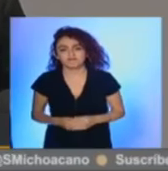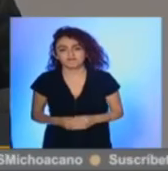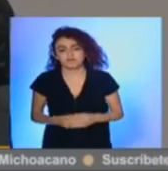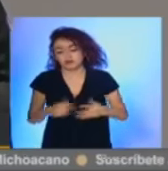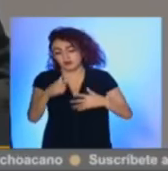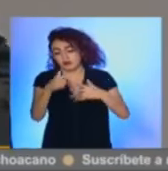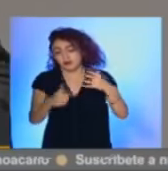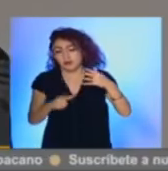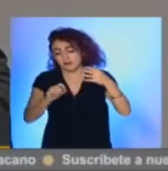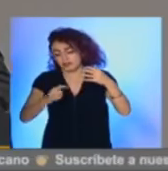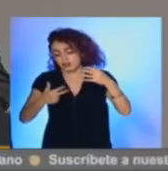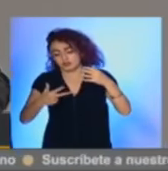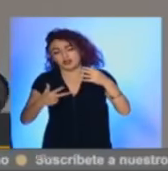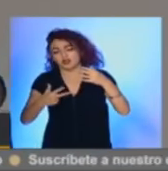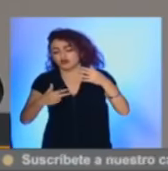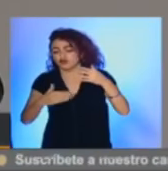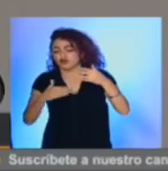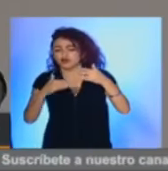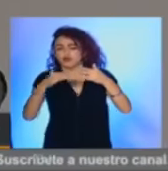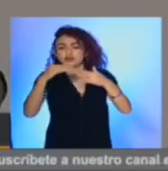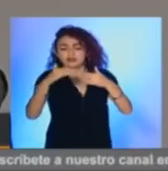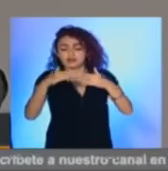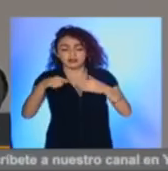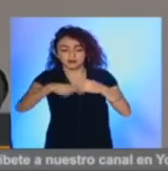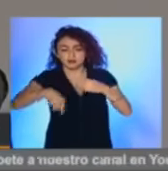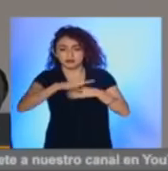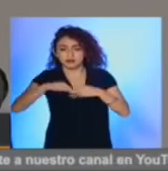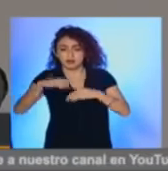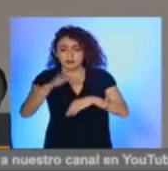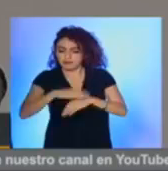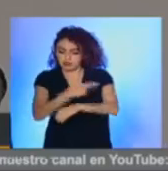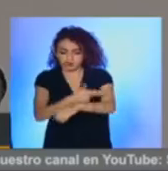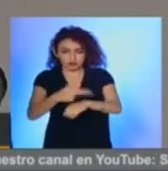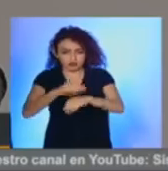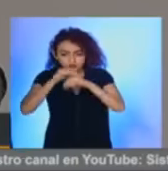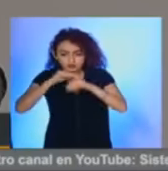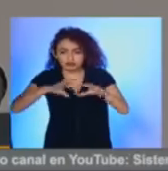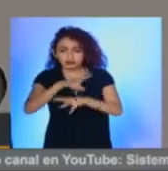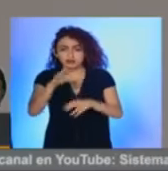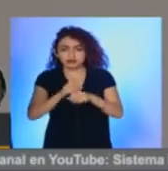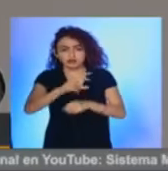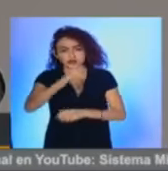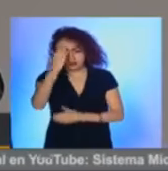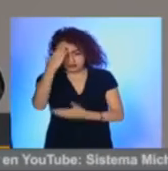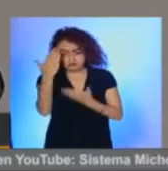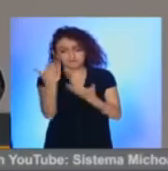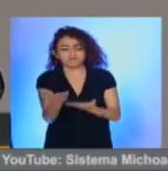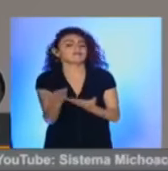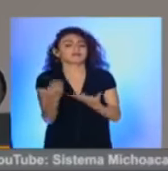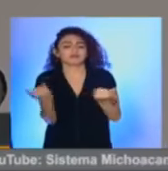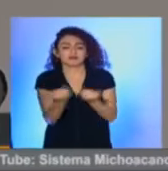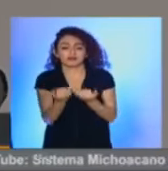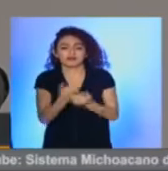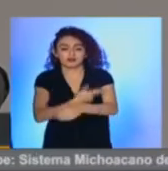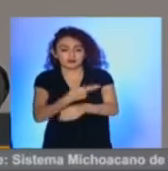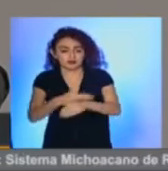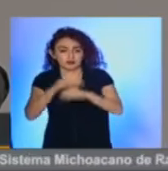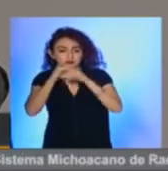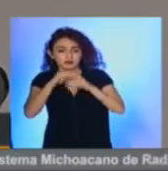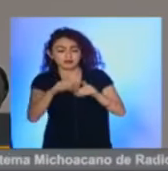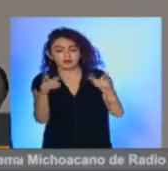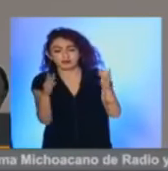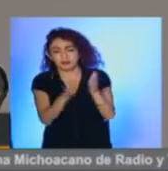decir, Michoacán cada vez es un estado mucho más transparente y tenemos un reconocimiento también de parte de transparencia